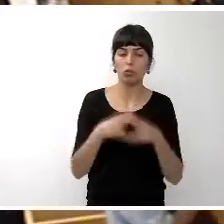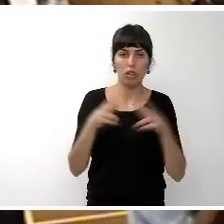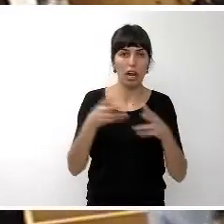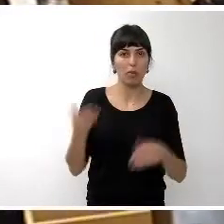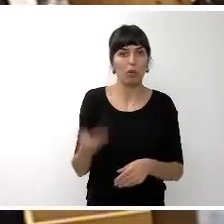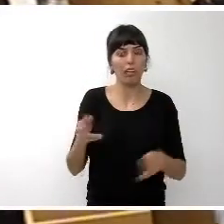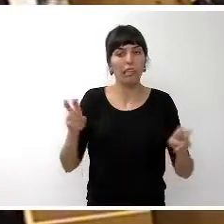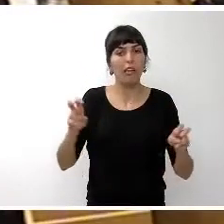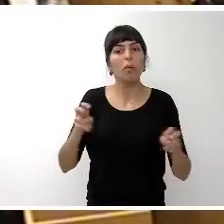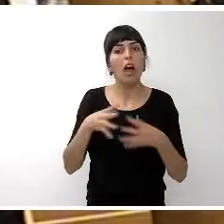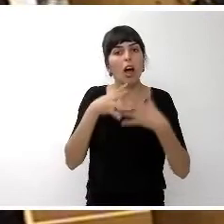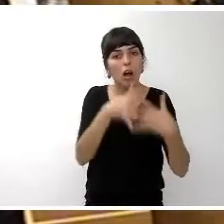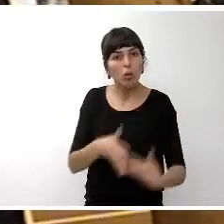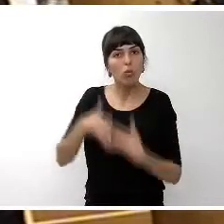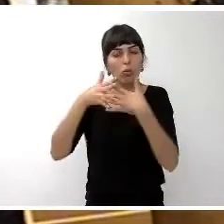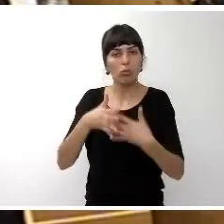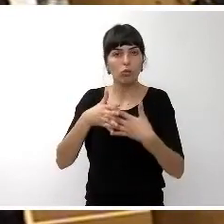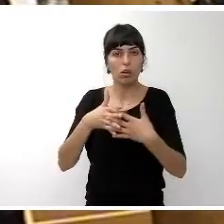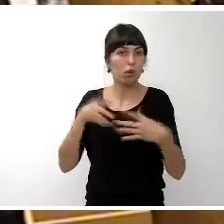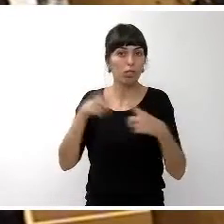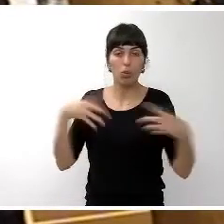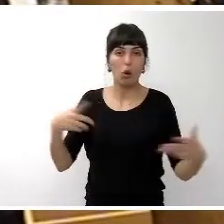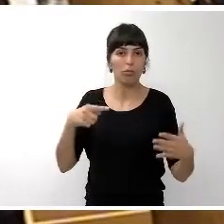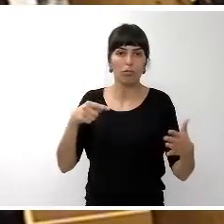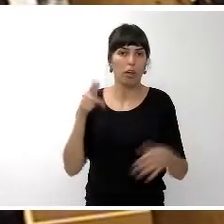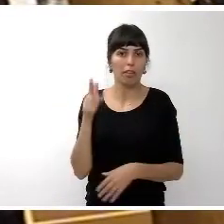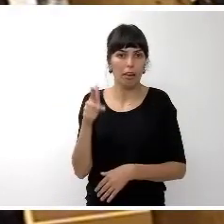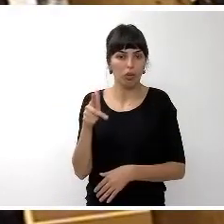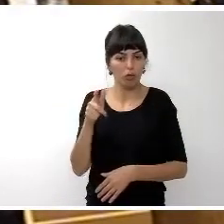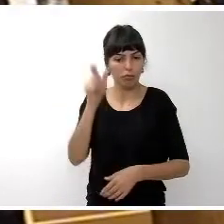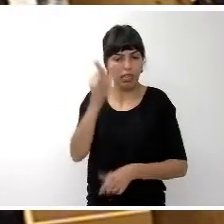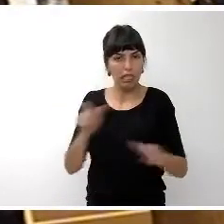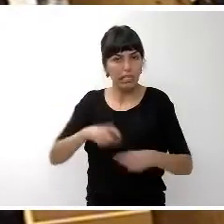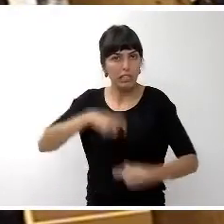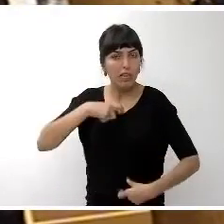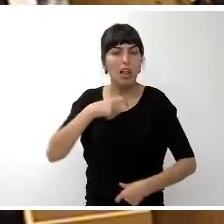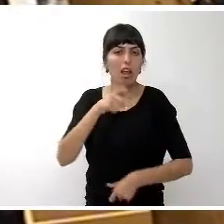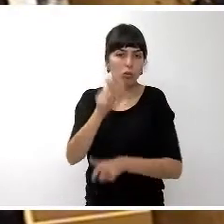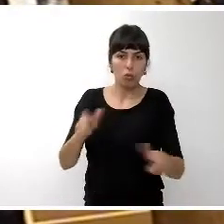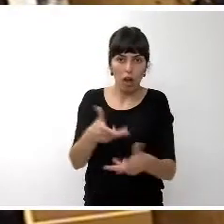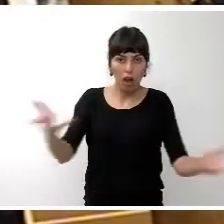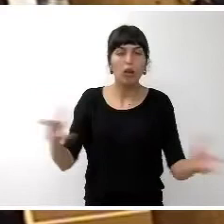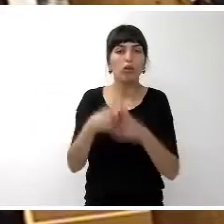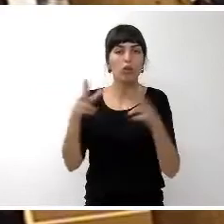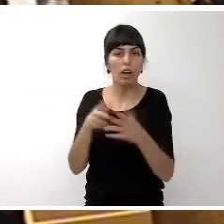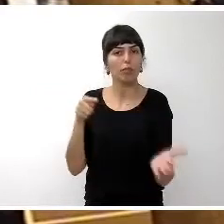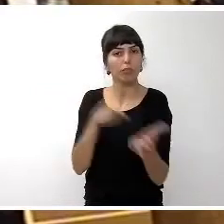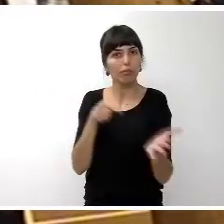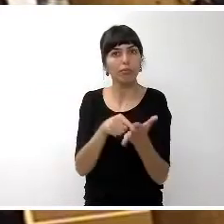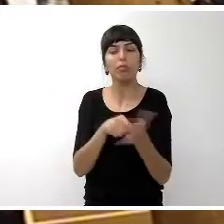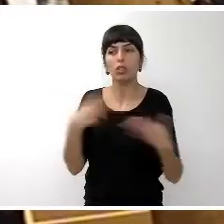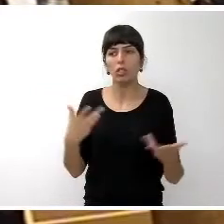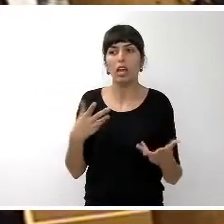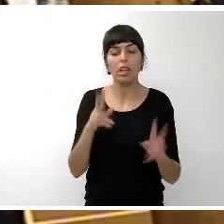de lucha por reivindicar derechos civiles, ciudadanos y sociales, desde luego, pues tenemos en el ámbito